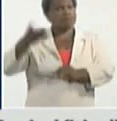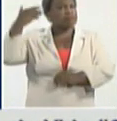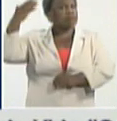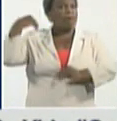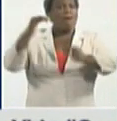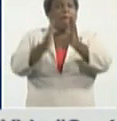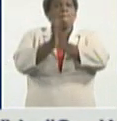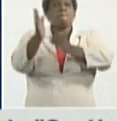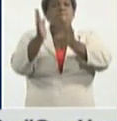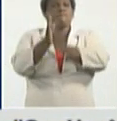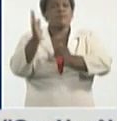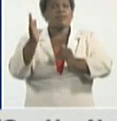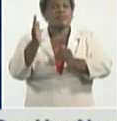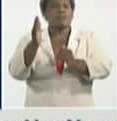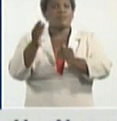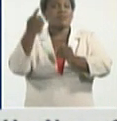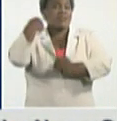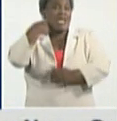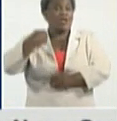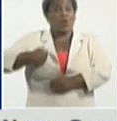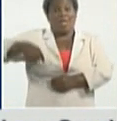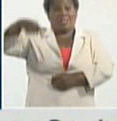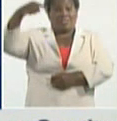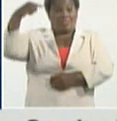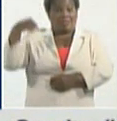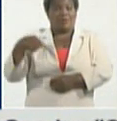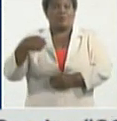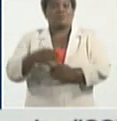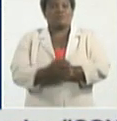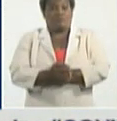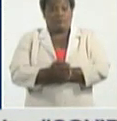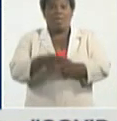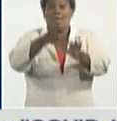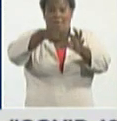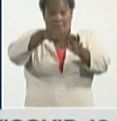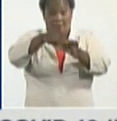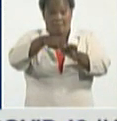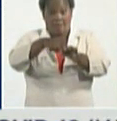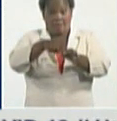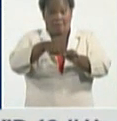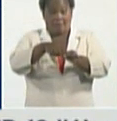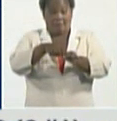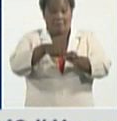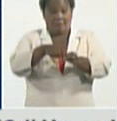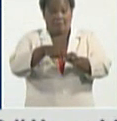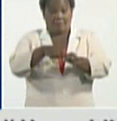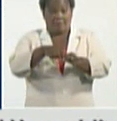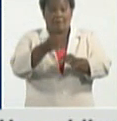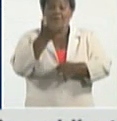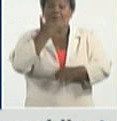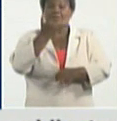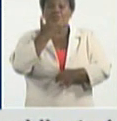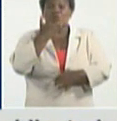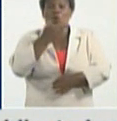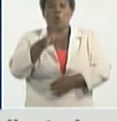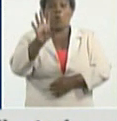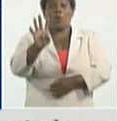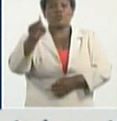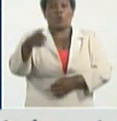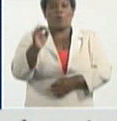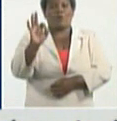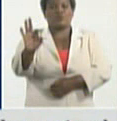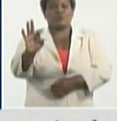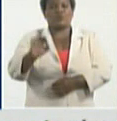el mes, todo el año anterior. Y el municipio especial, y la de la juventud, con una tasa de 4,8,